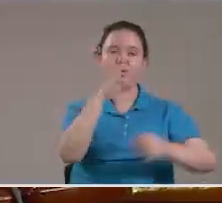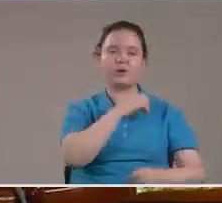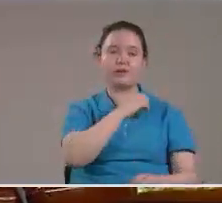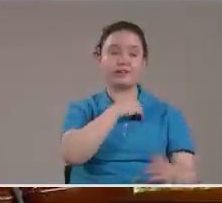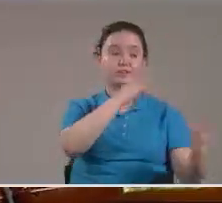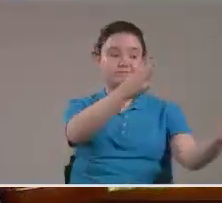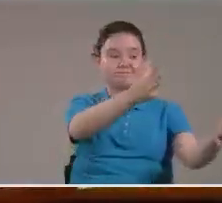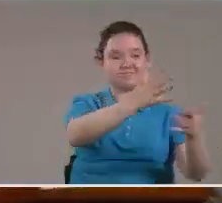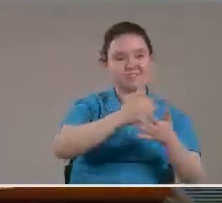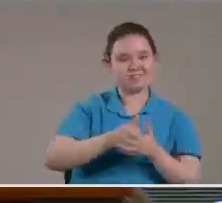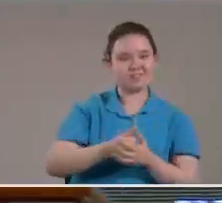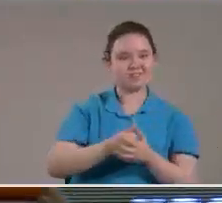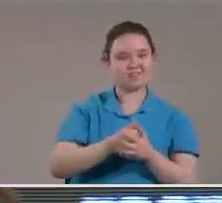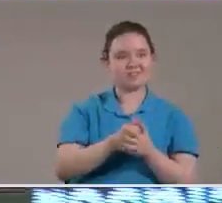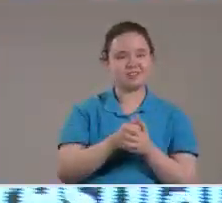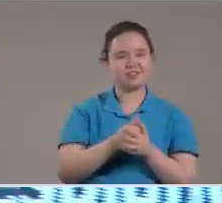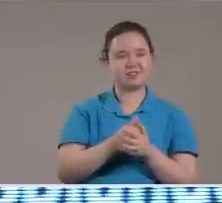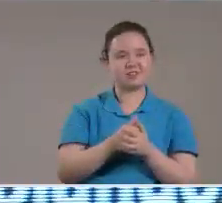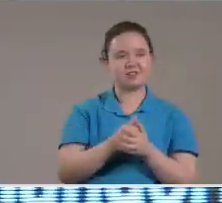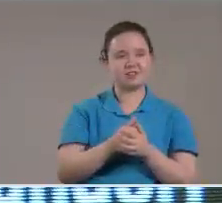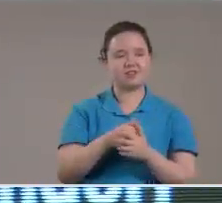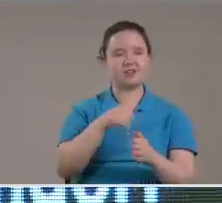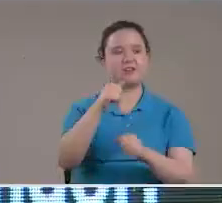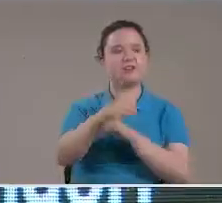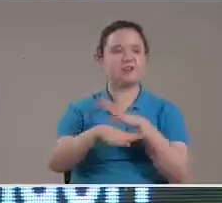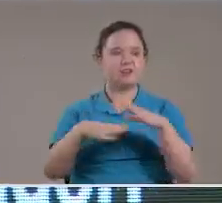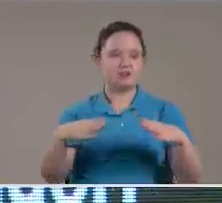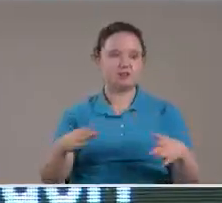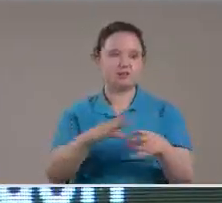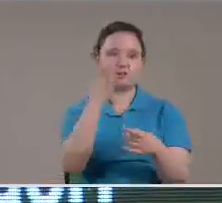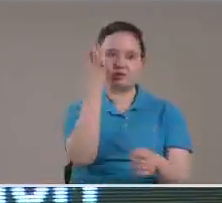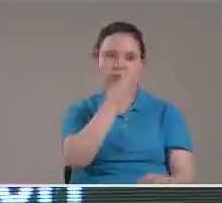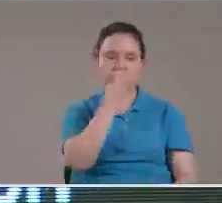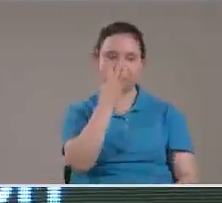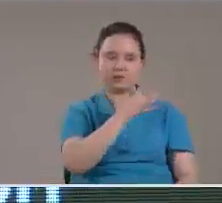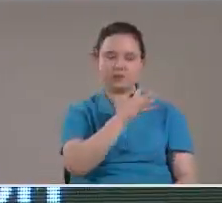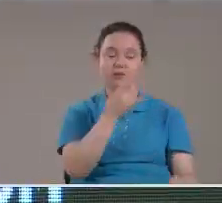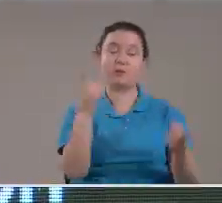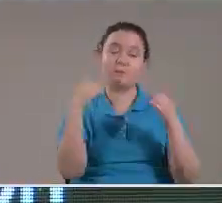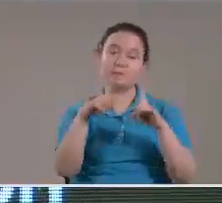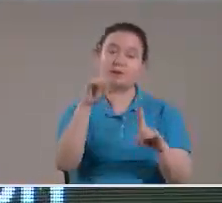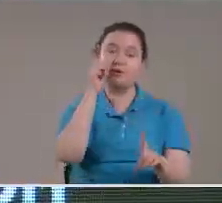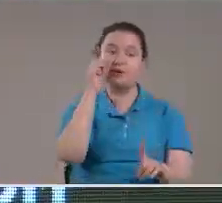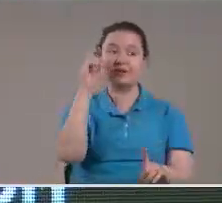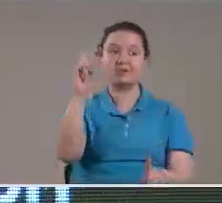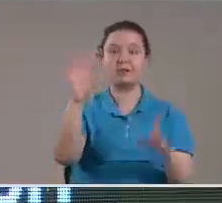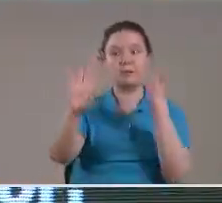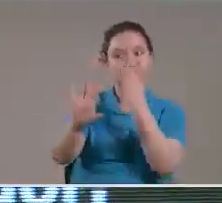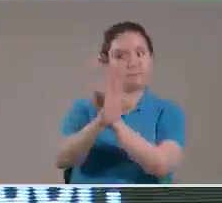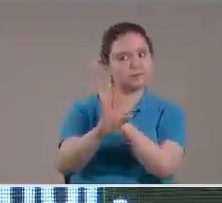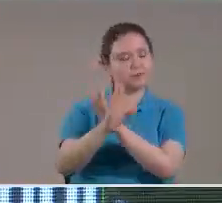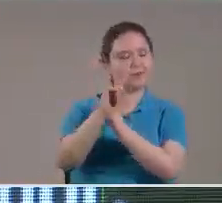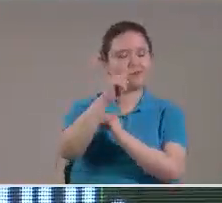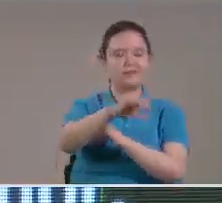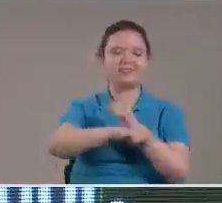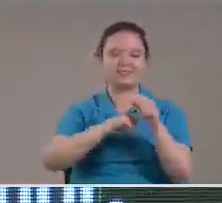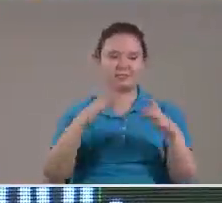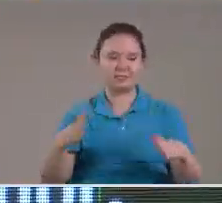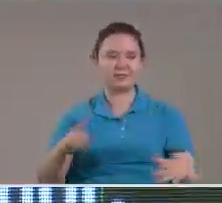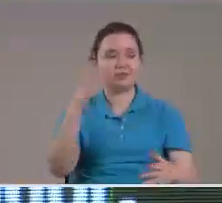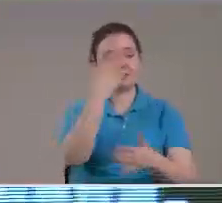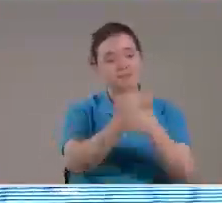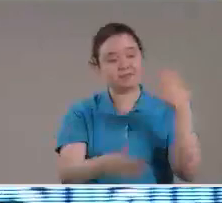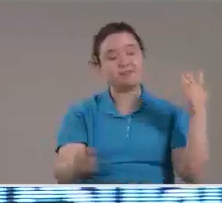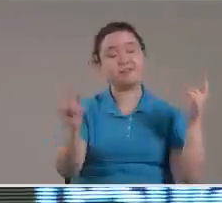Llevarse Al producto De la mujer Pero el Señor Va a proteger Ese producto Y nos va a llevar